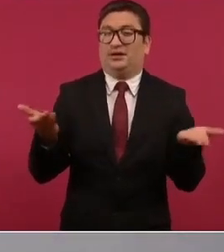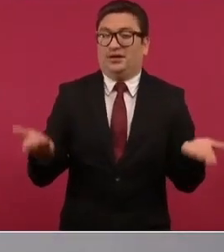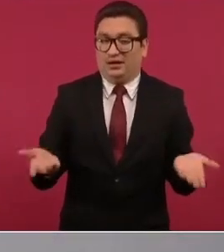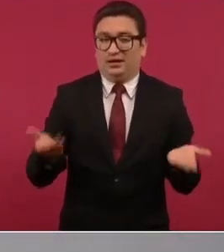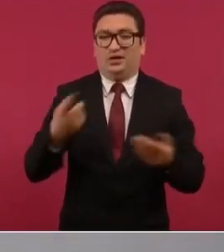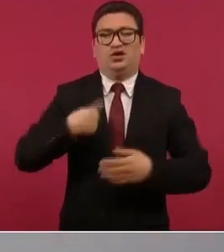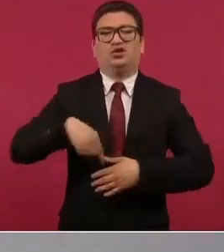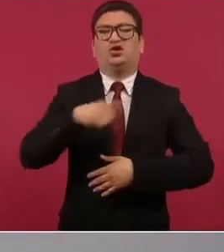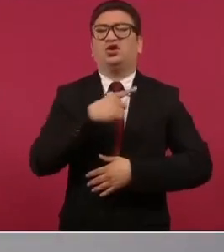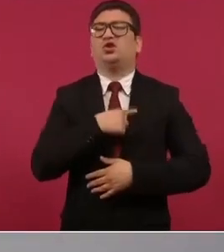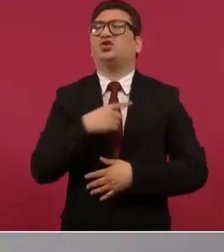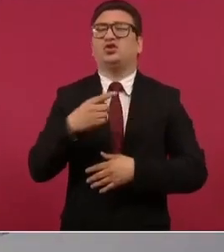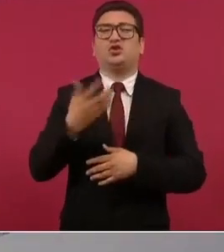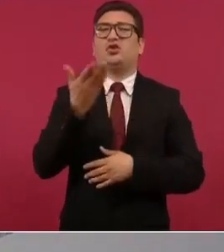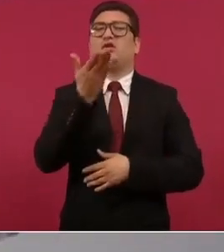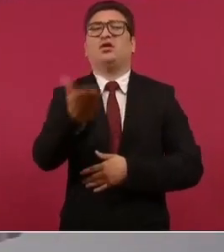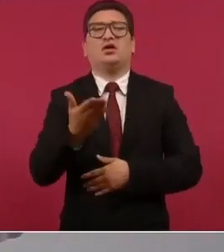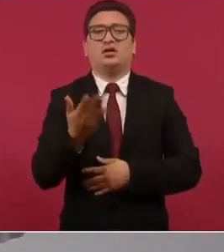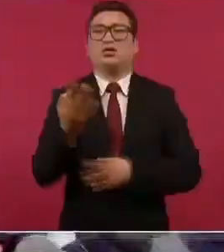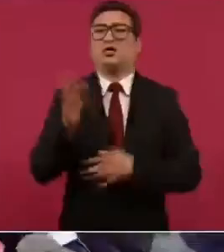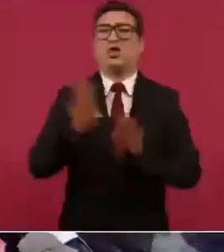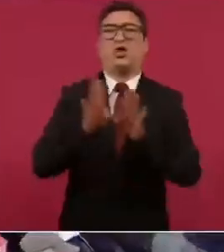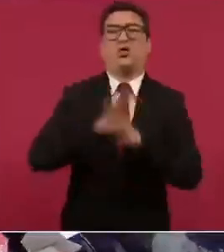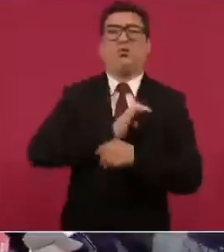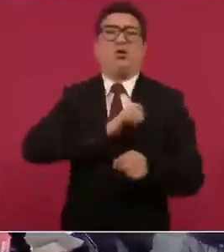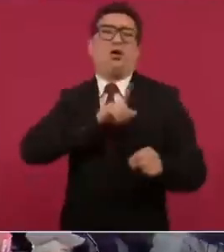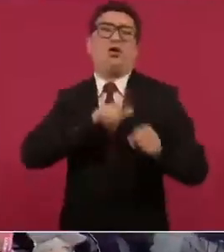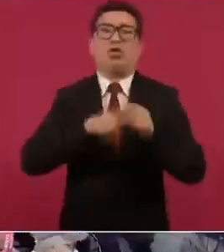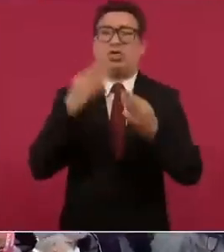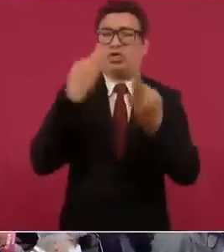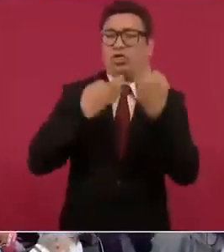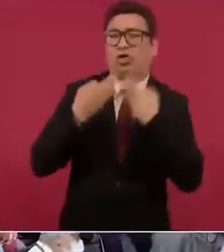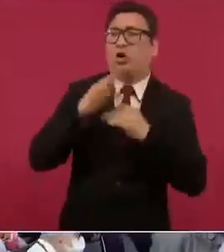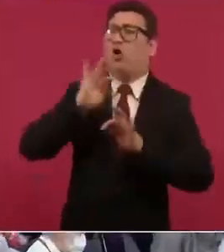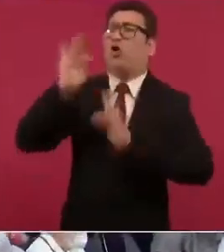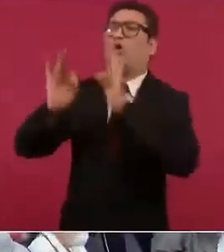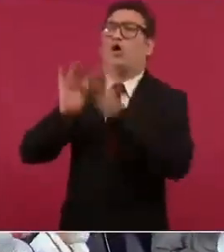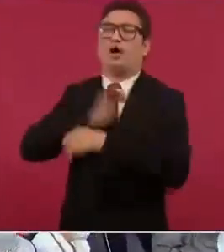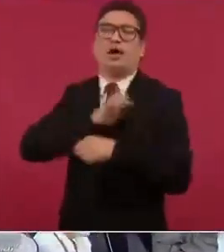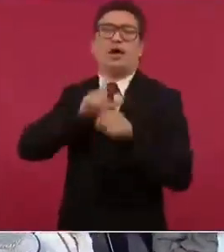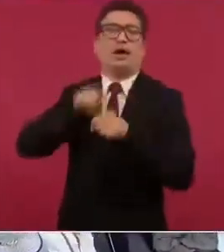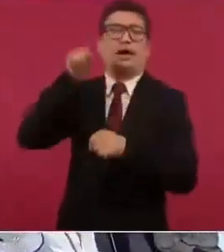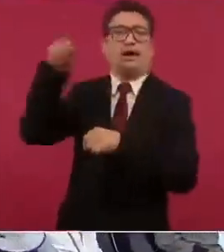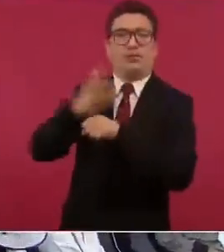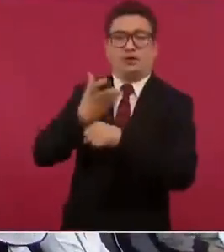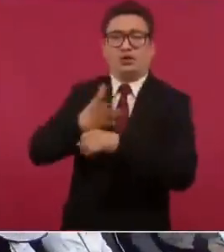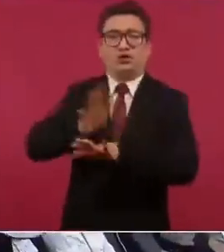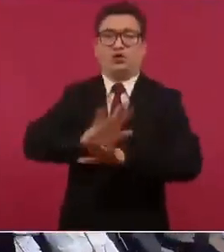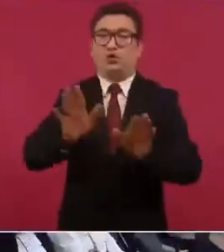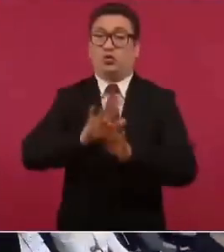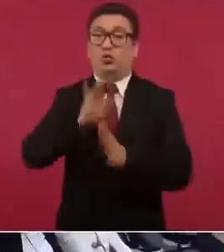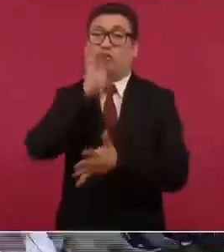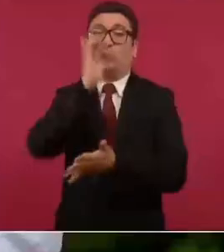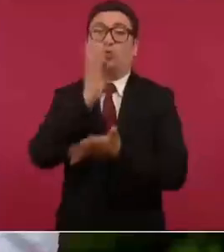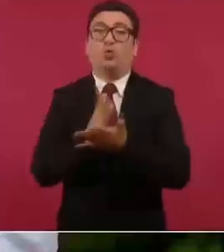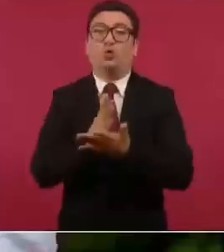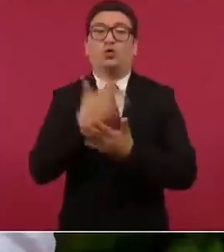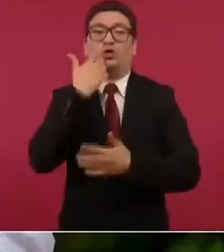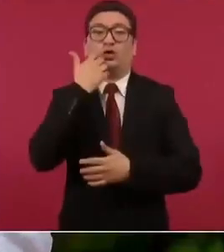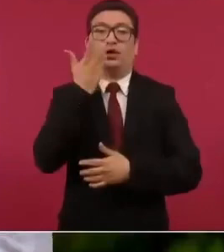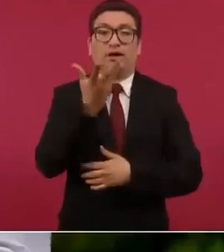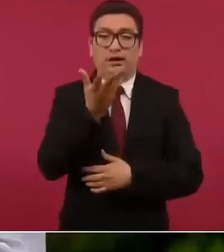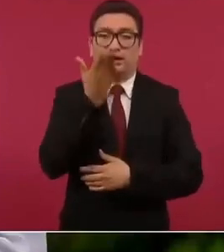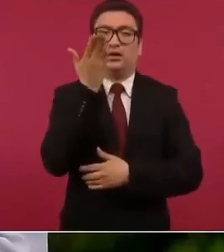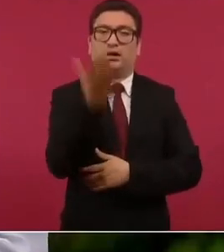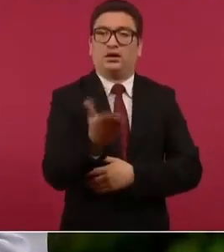pedimos un trato especial para los mexicanos allá solo que los